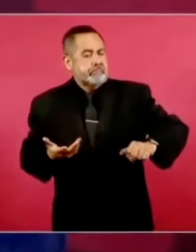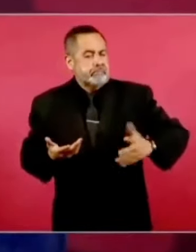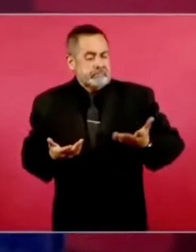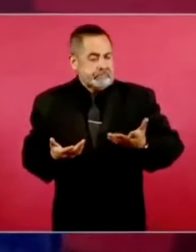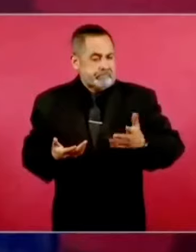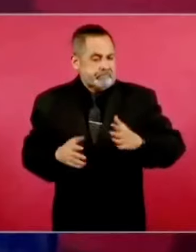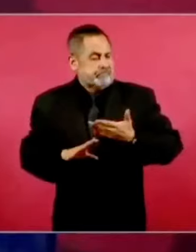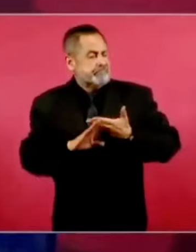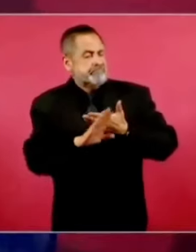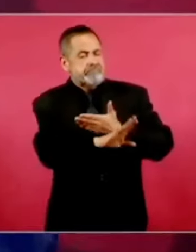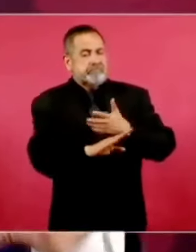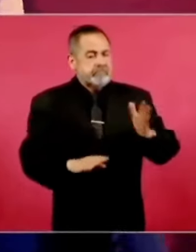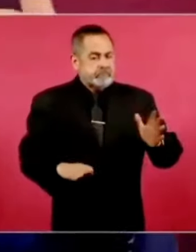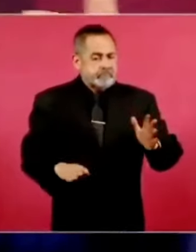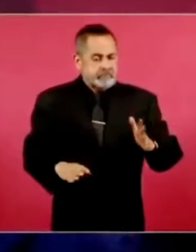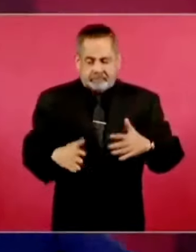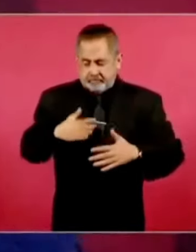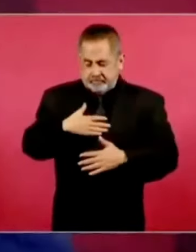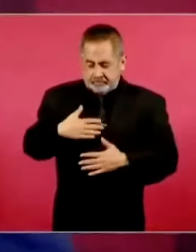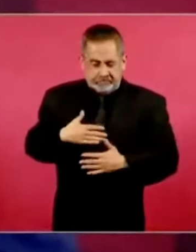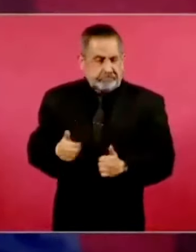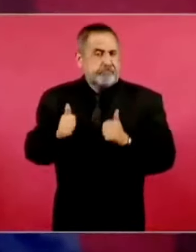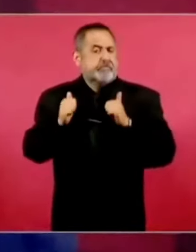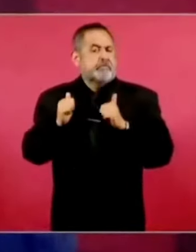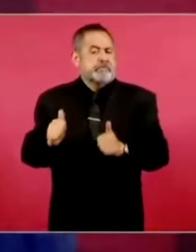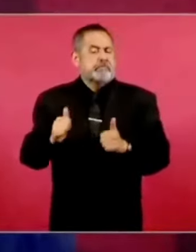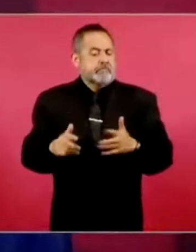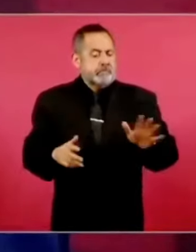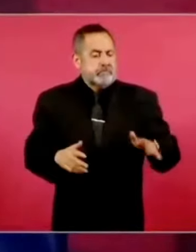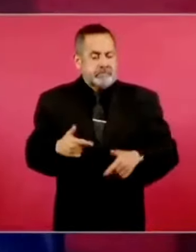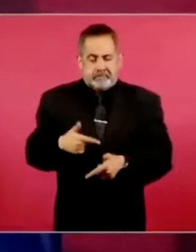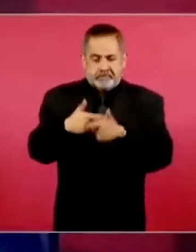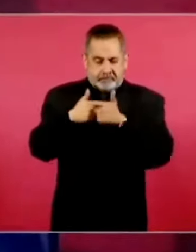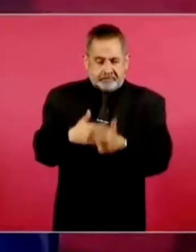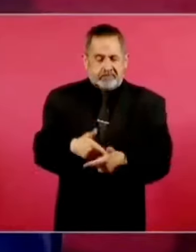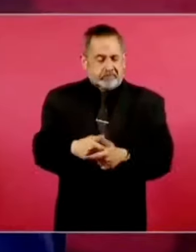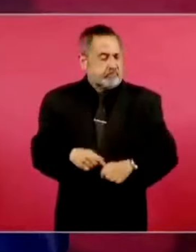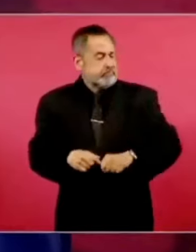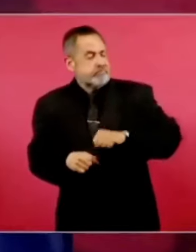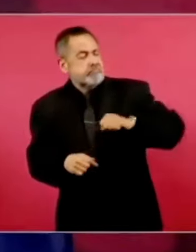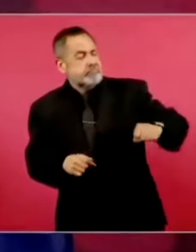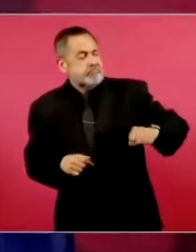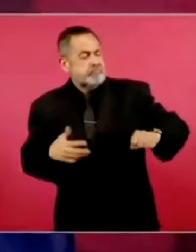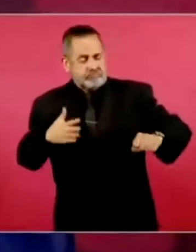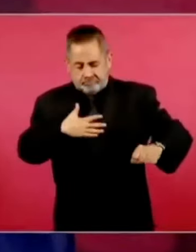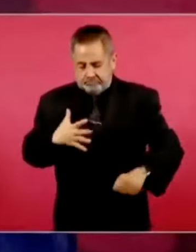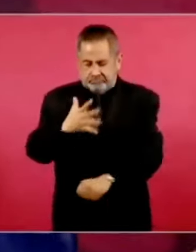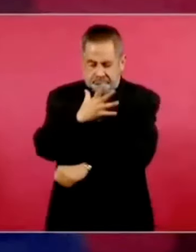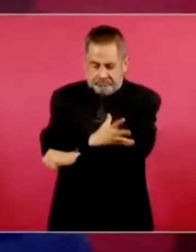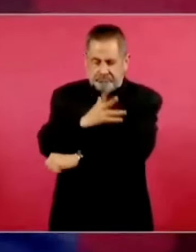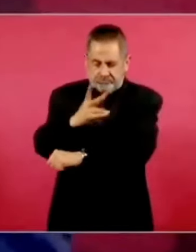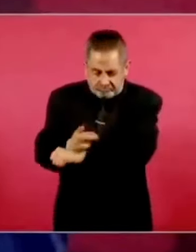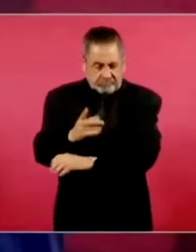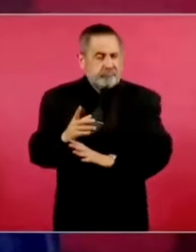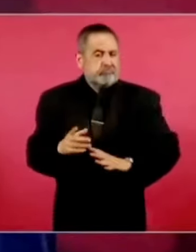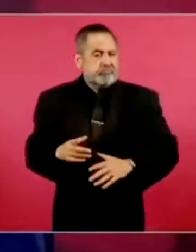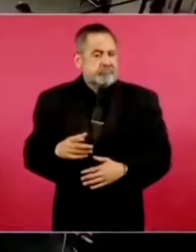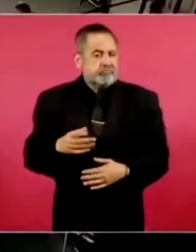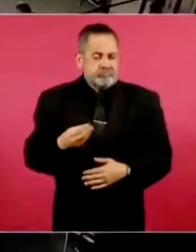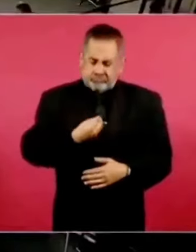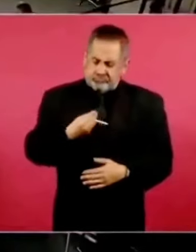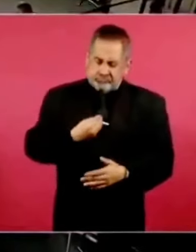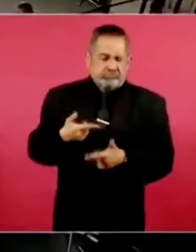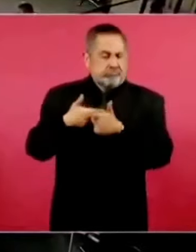eso es lo que nos blinda y así hemos resistido.